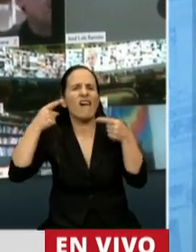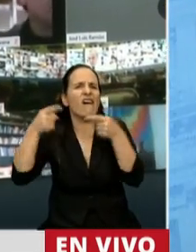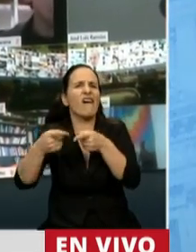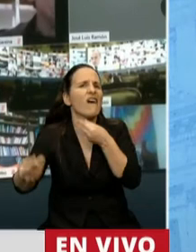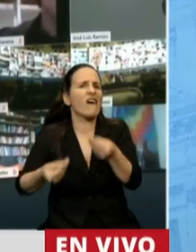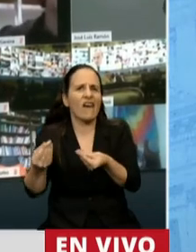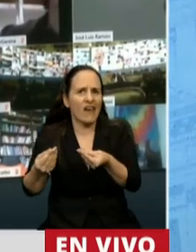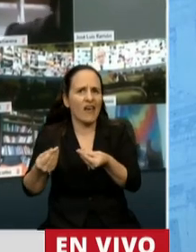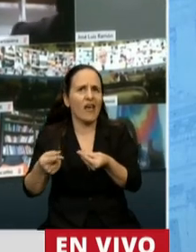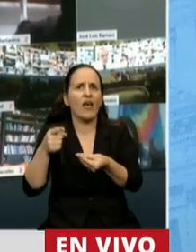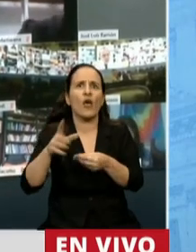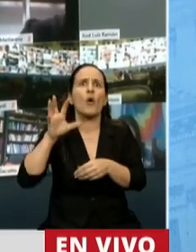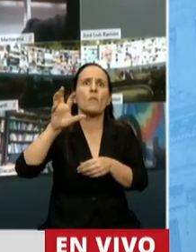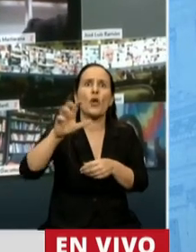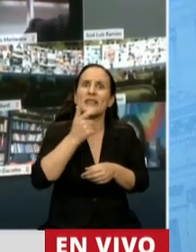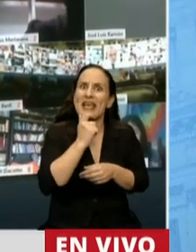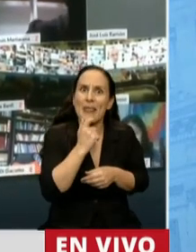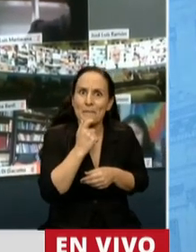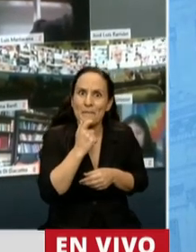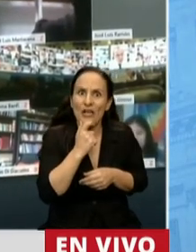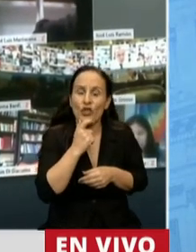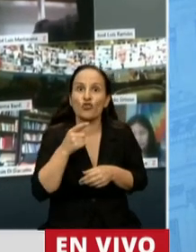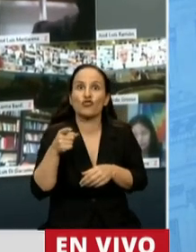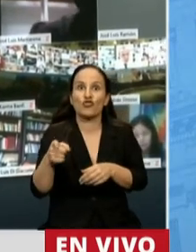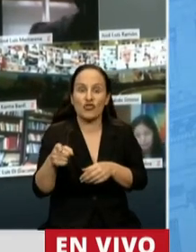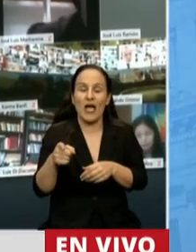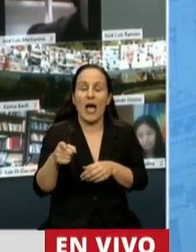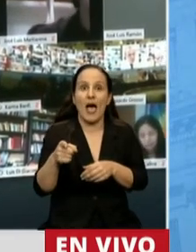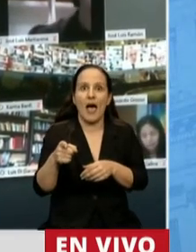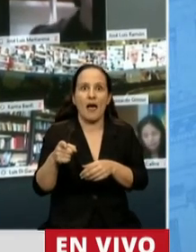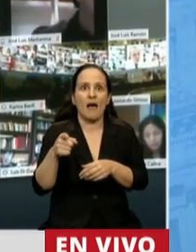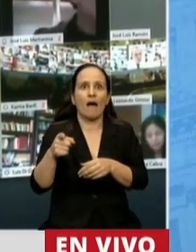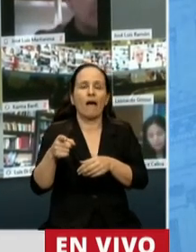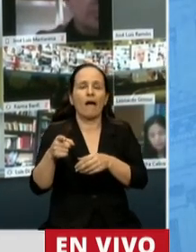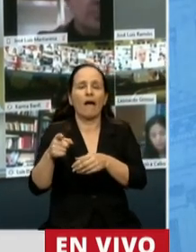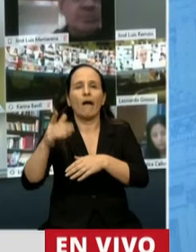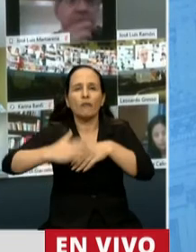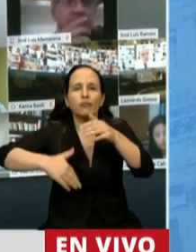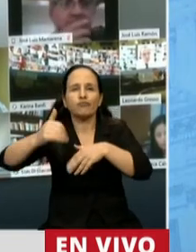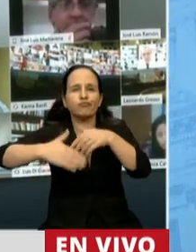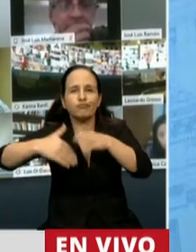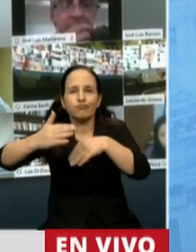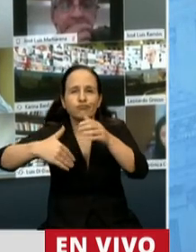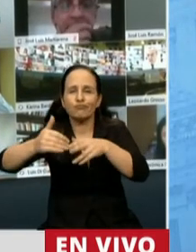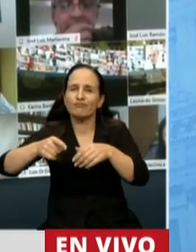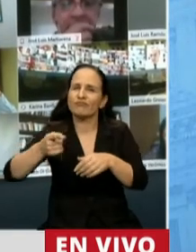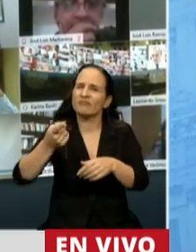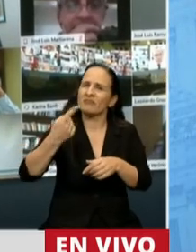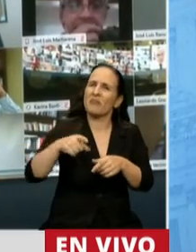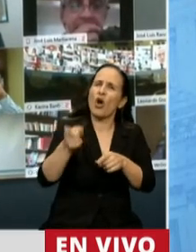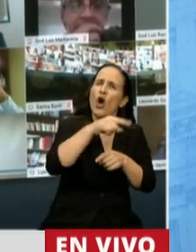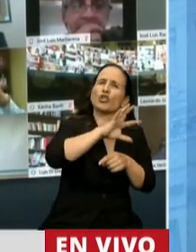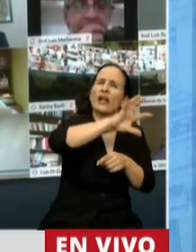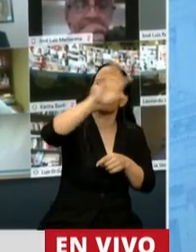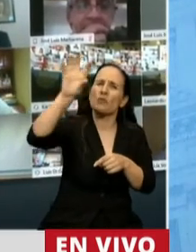a que la provincia de Mendoza solvente y financie la construcción de una obra que está cuestionada por otras